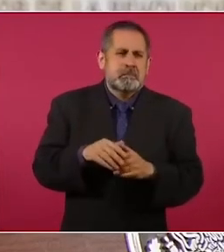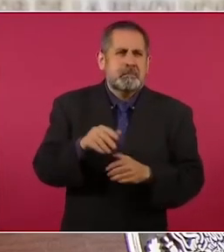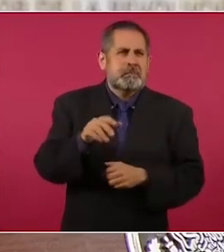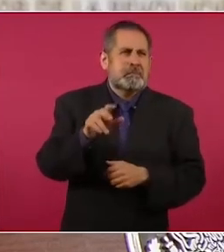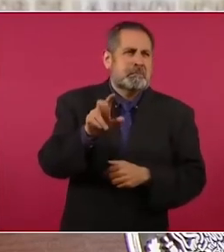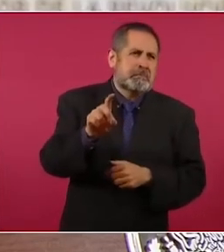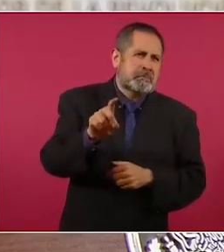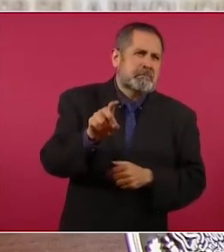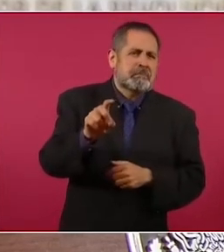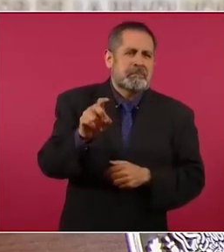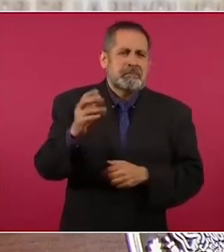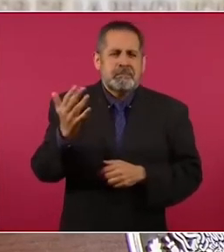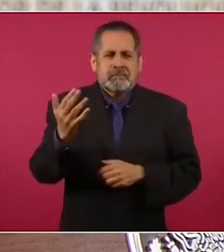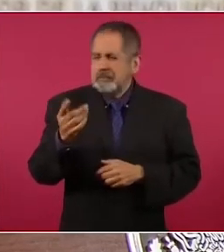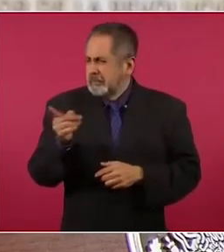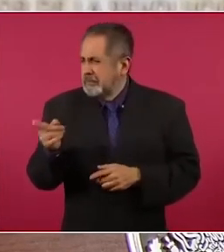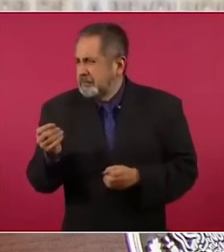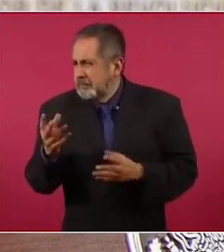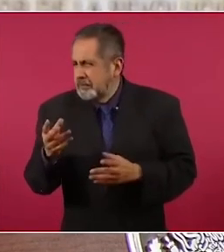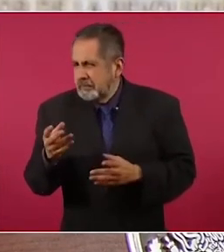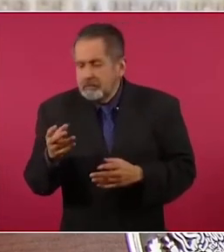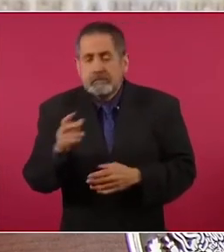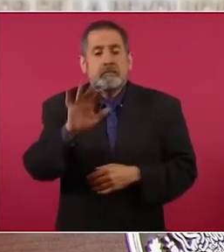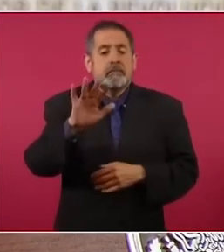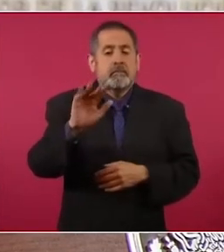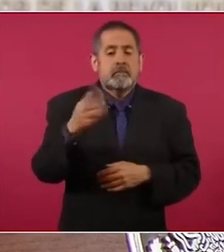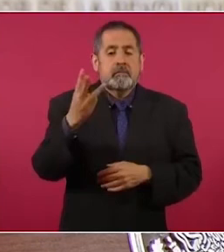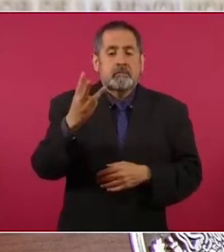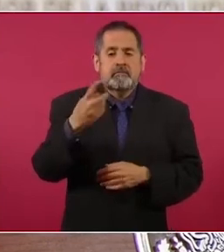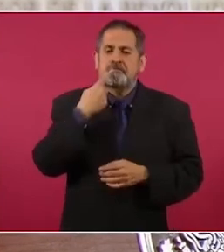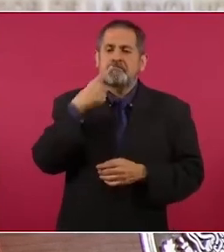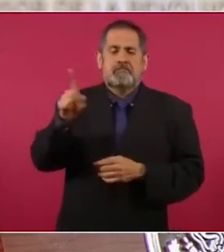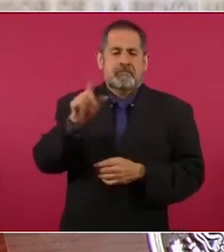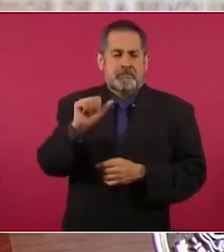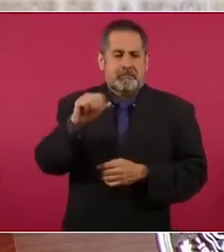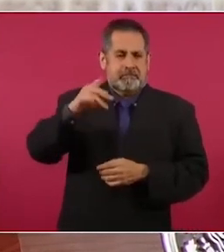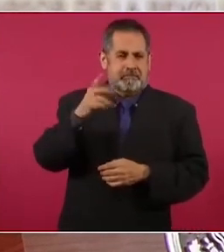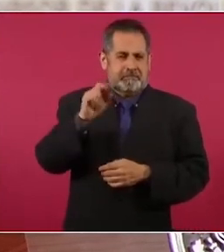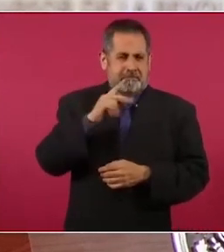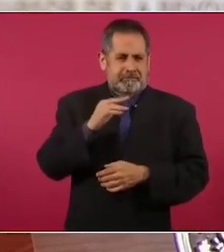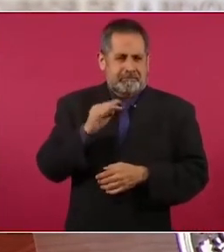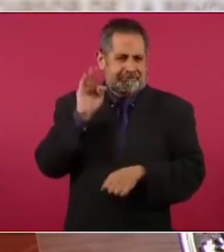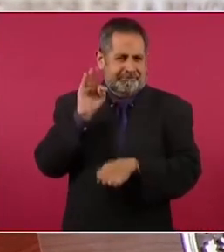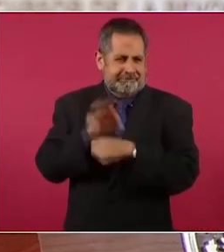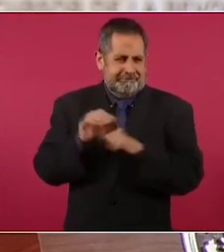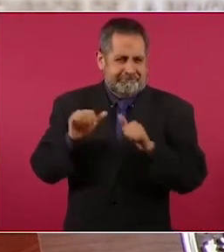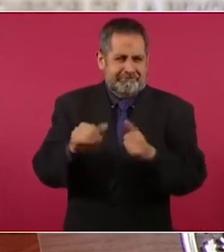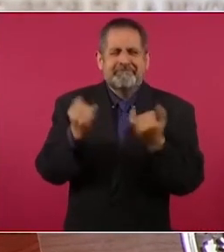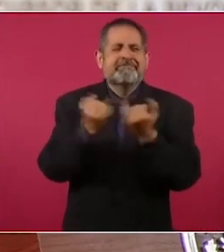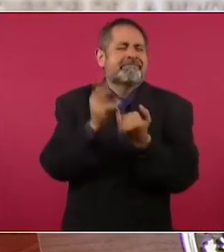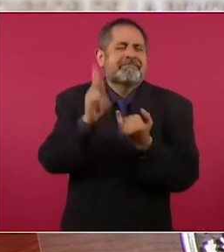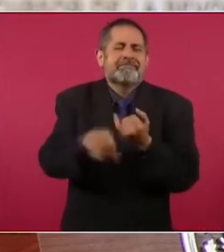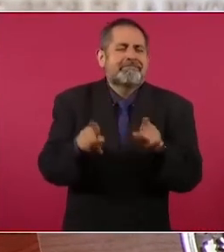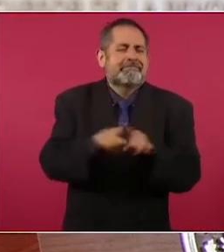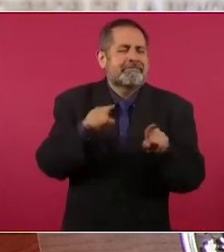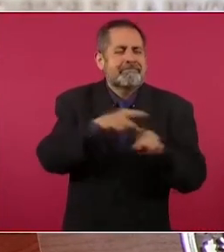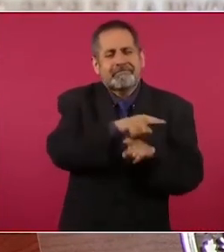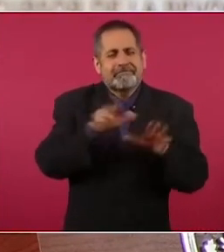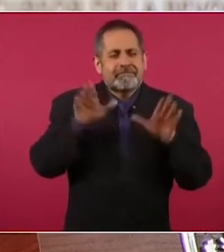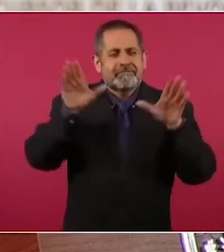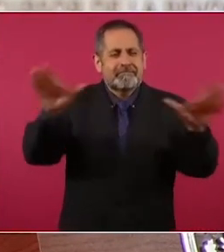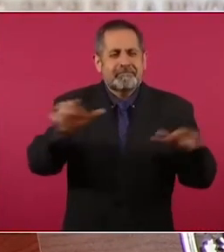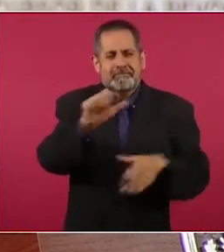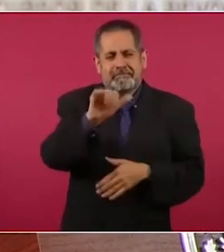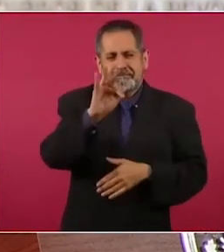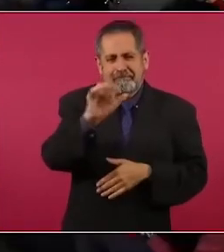50, 53 amparos. Ya esto está como el aeropuerto de Felipe Ángeles